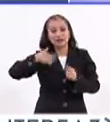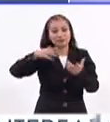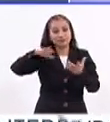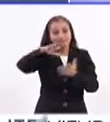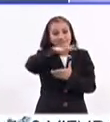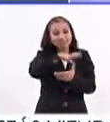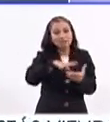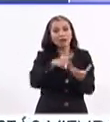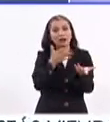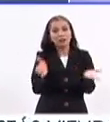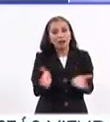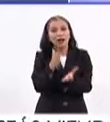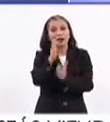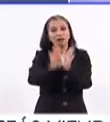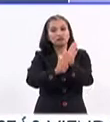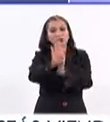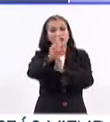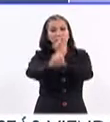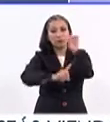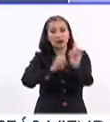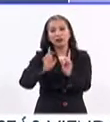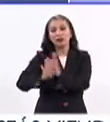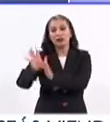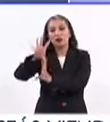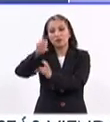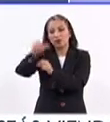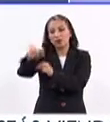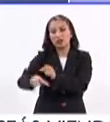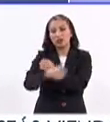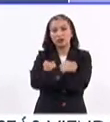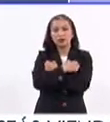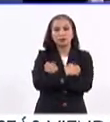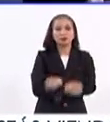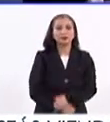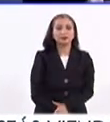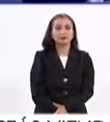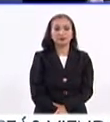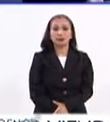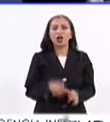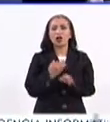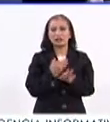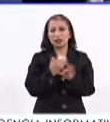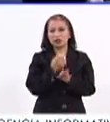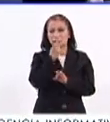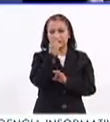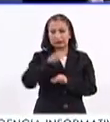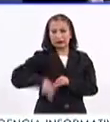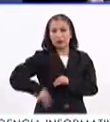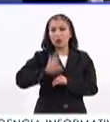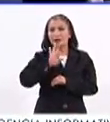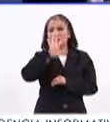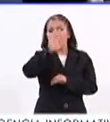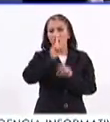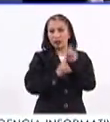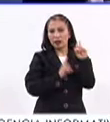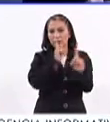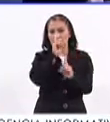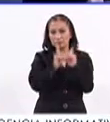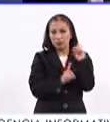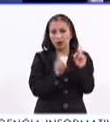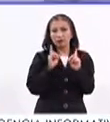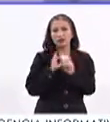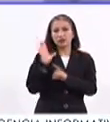que promueven el desarrollo deportivo y el desarrollo integral educativo. Ahorita que hiciste mención de los 45 deportes y